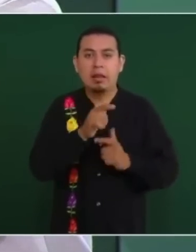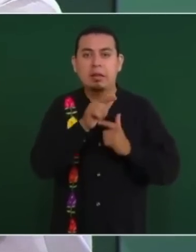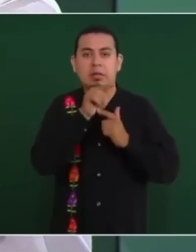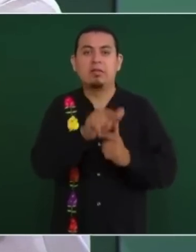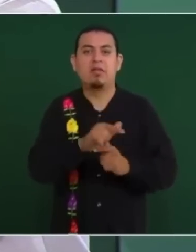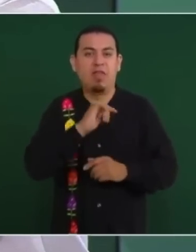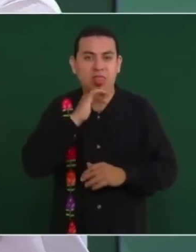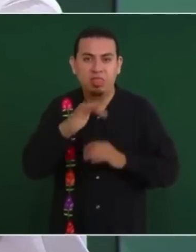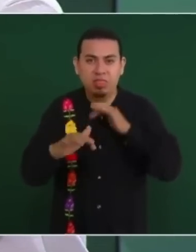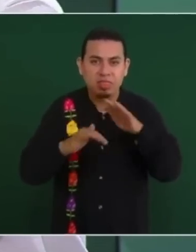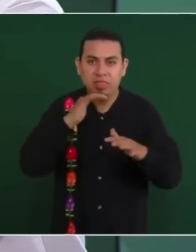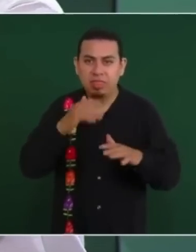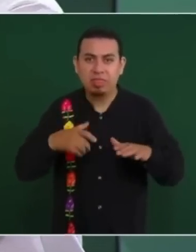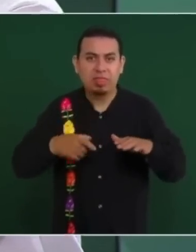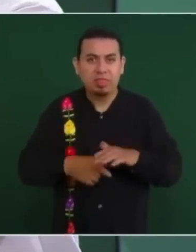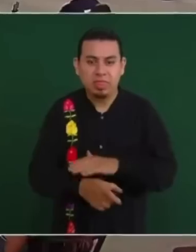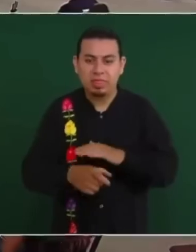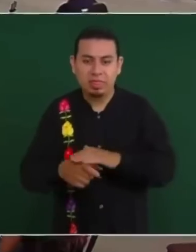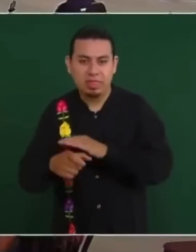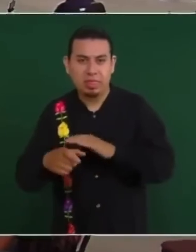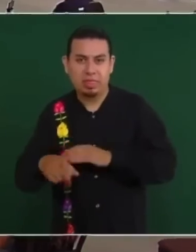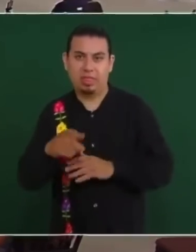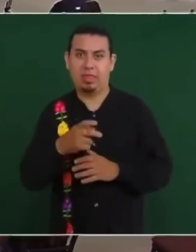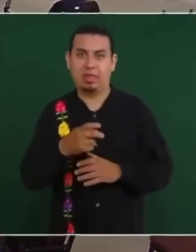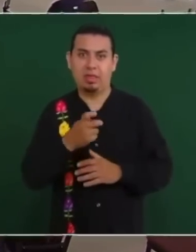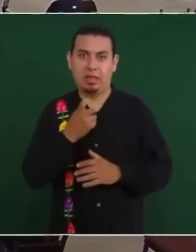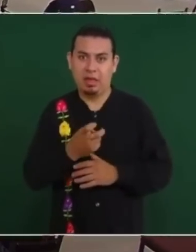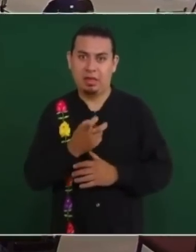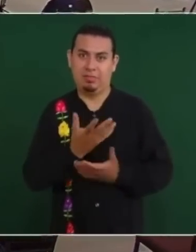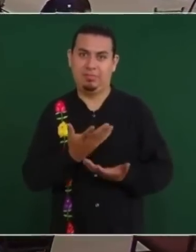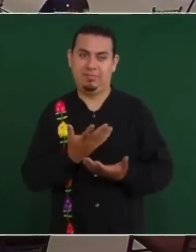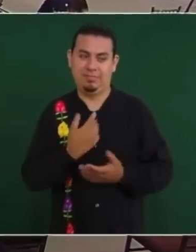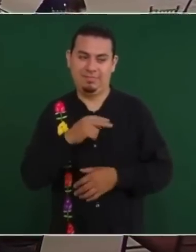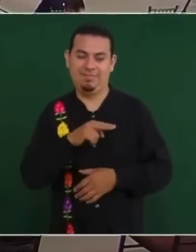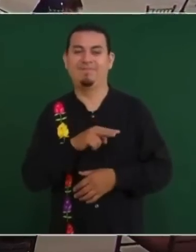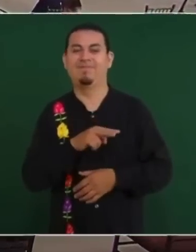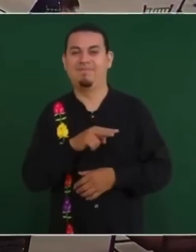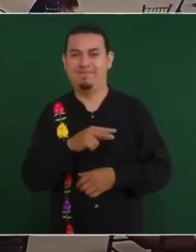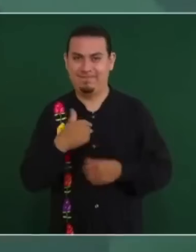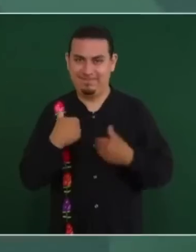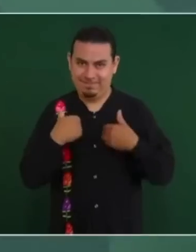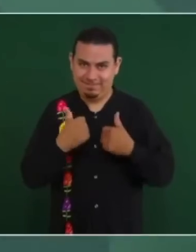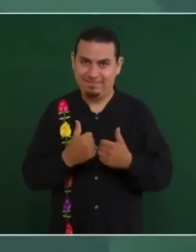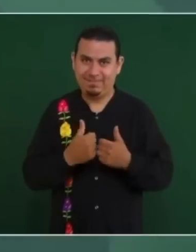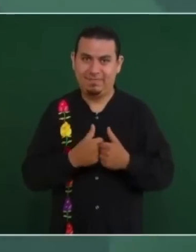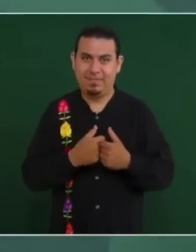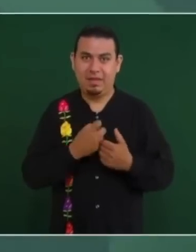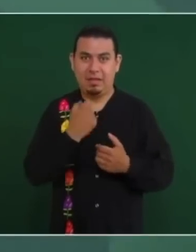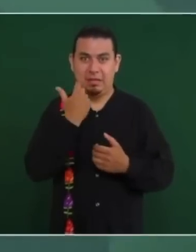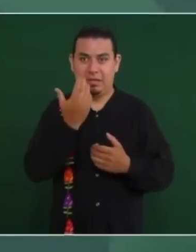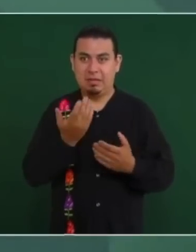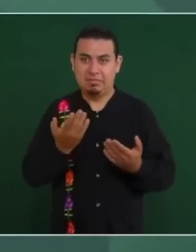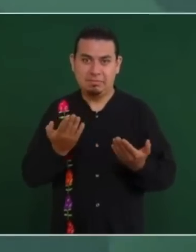que no se nos cierre esa puerta por completo.